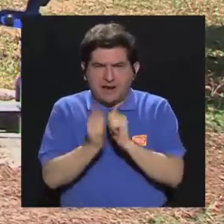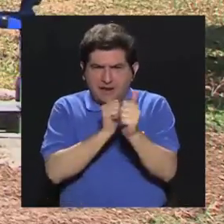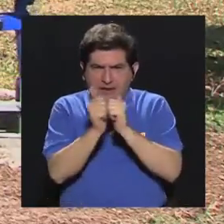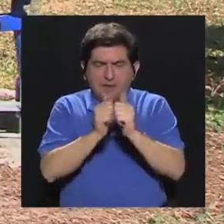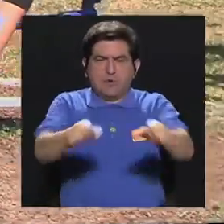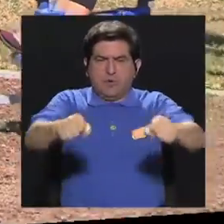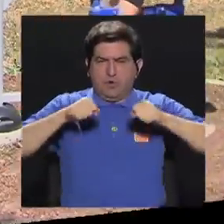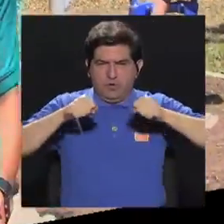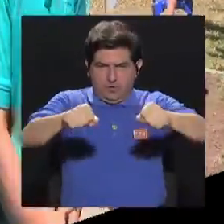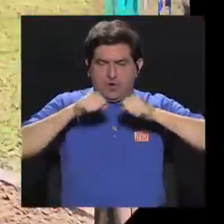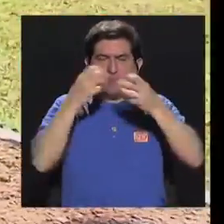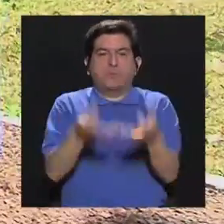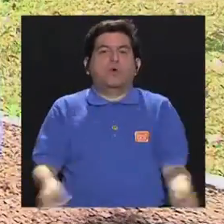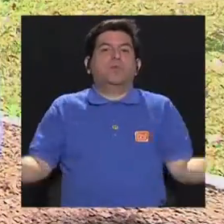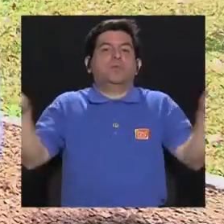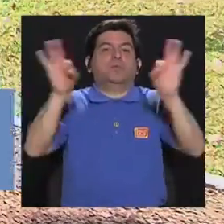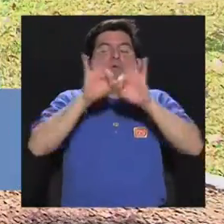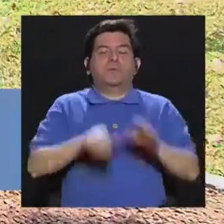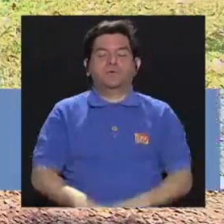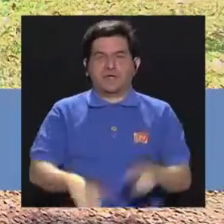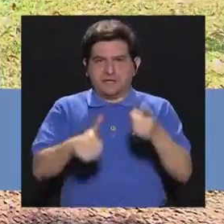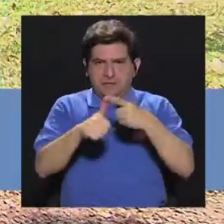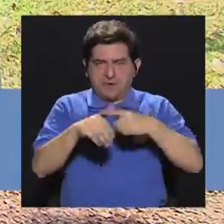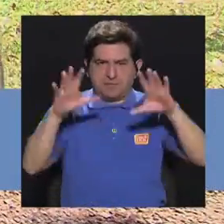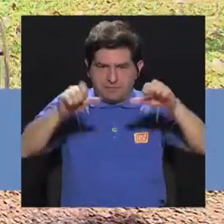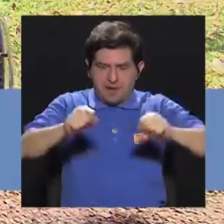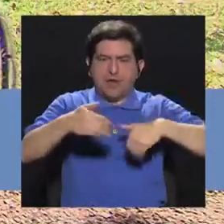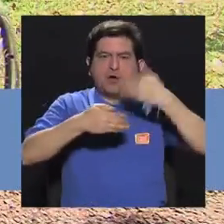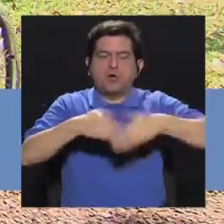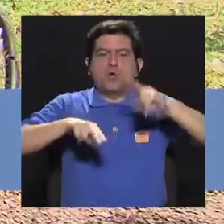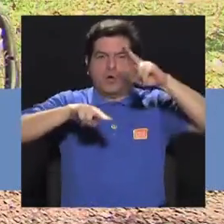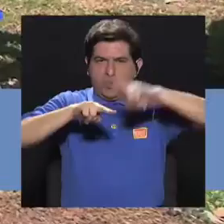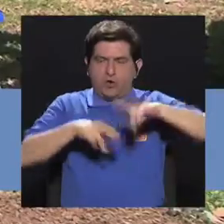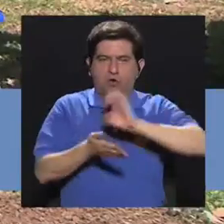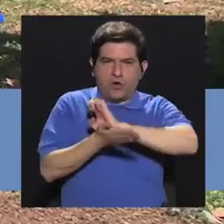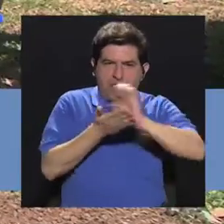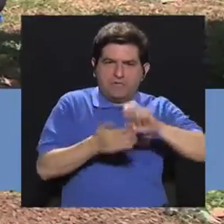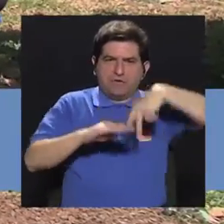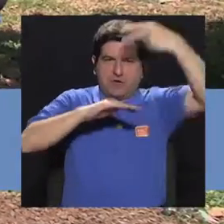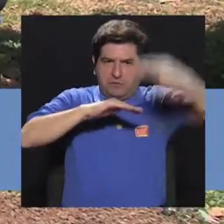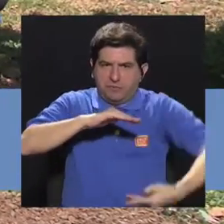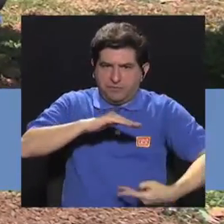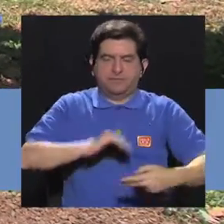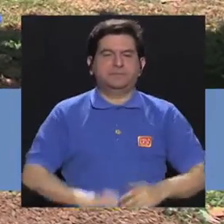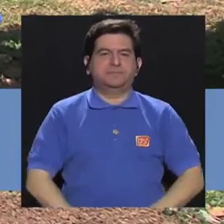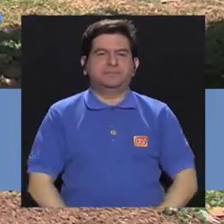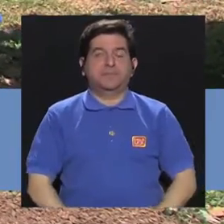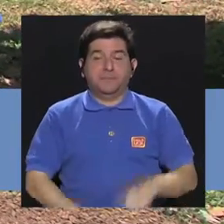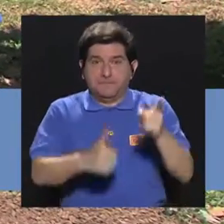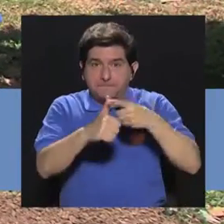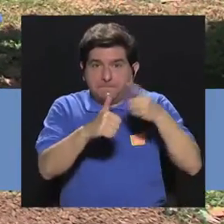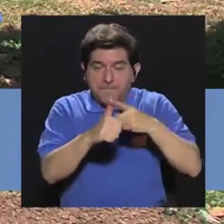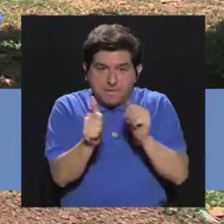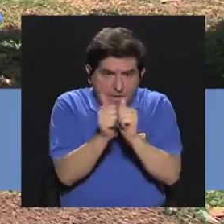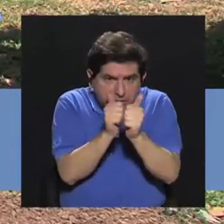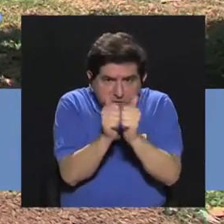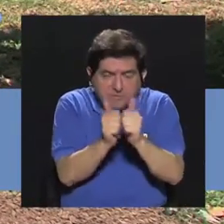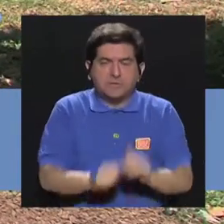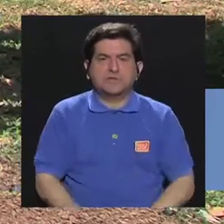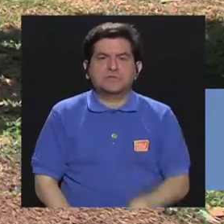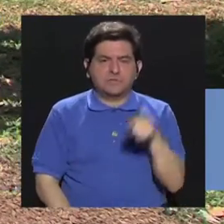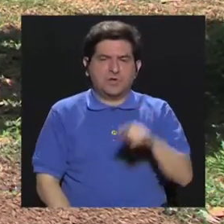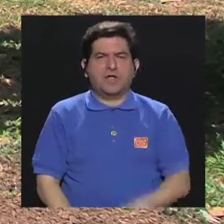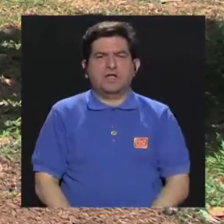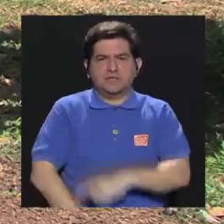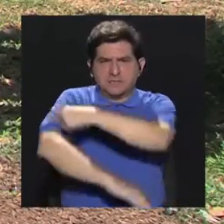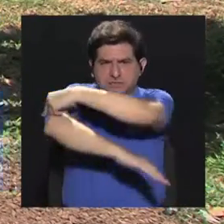ejercicios de remo. Aquí es importante siempre agarrarse primero y después sentarse para evitar alguna caída. El primer ejercicio